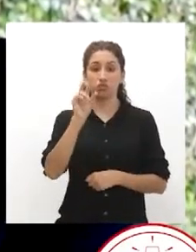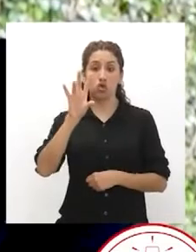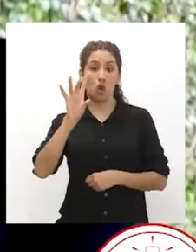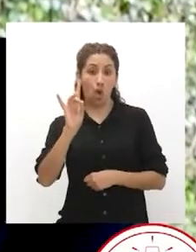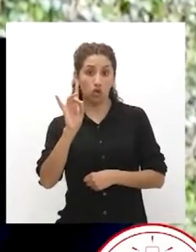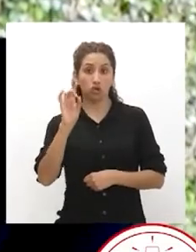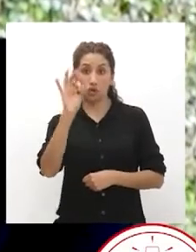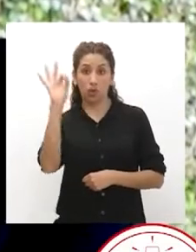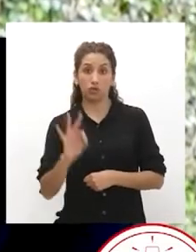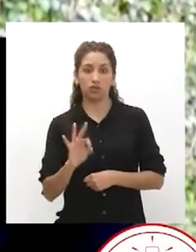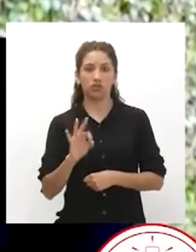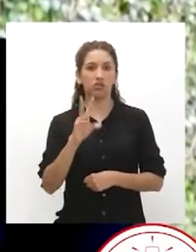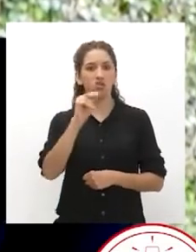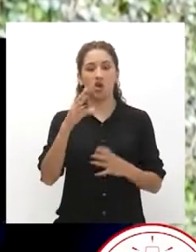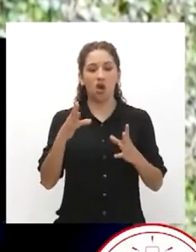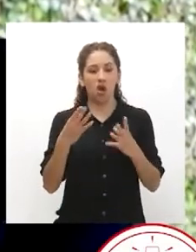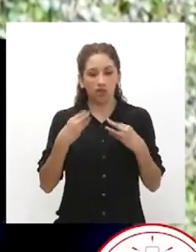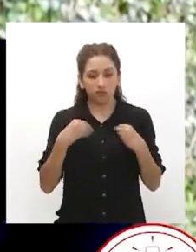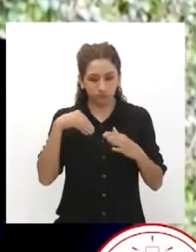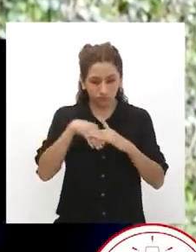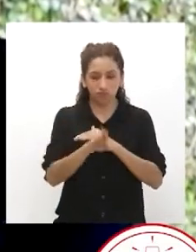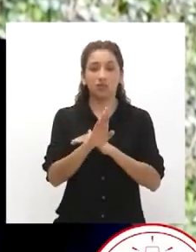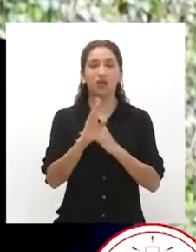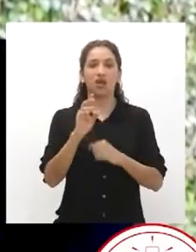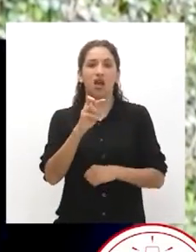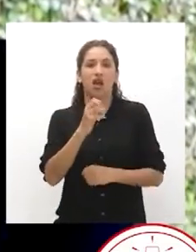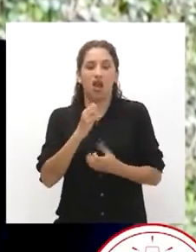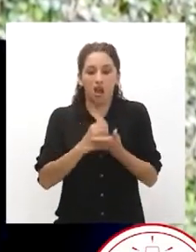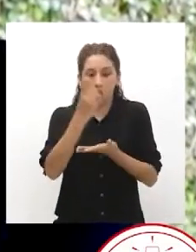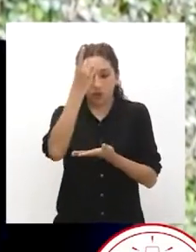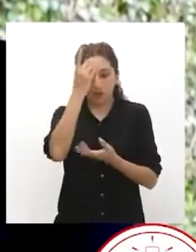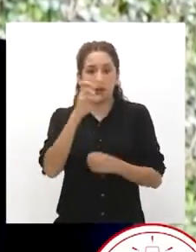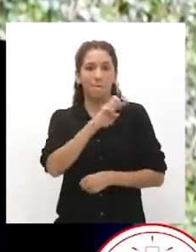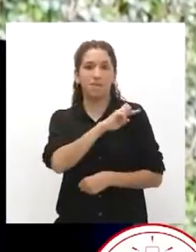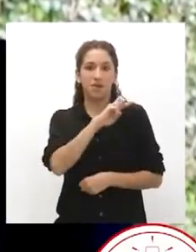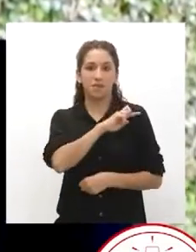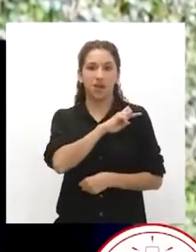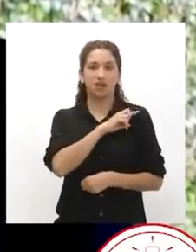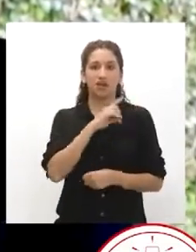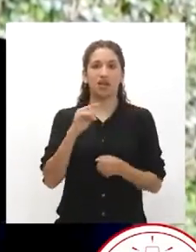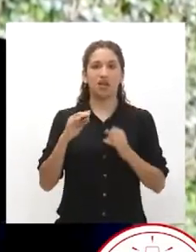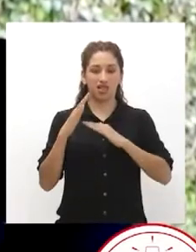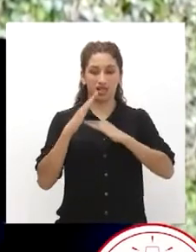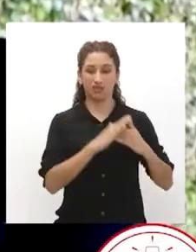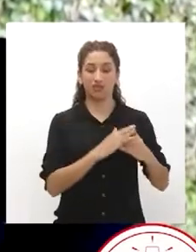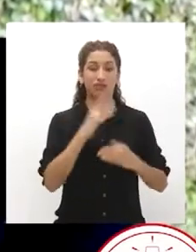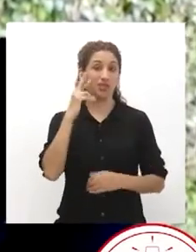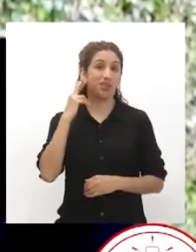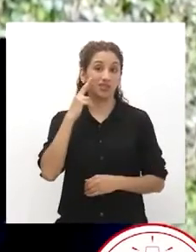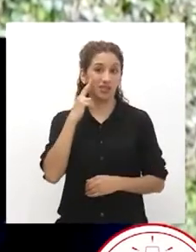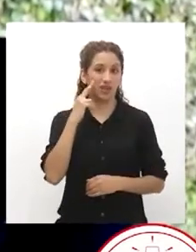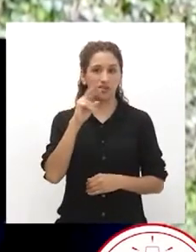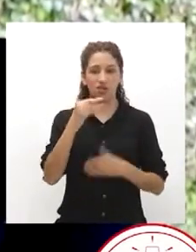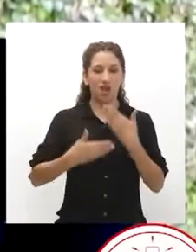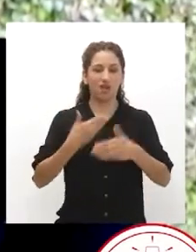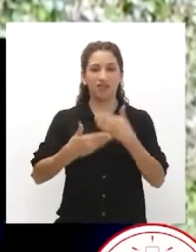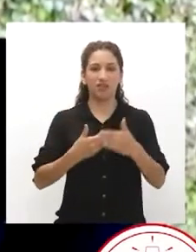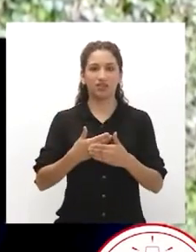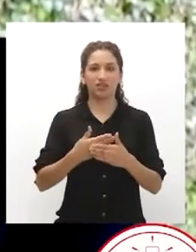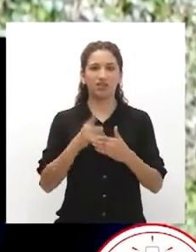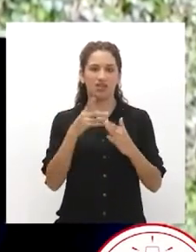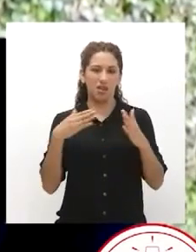no accede a la educación primaria. La discriminación racial es peligrosa. La discriminación